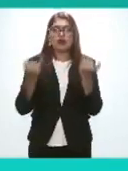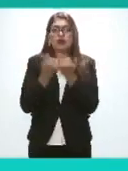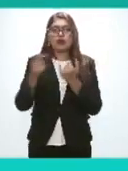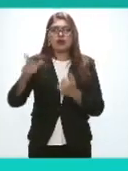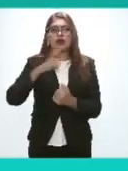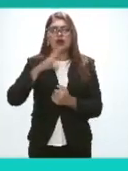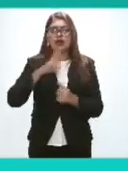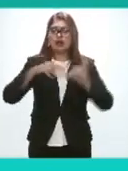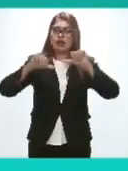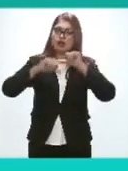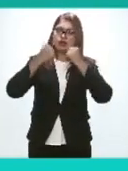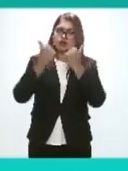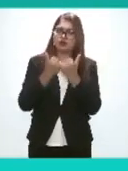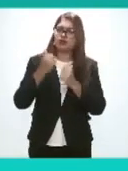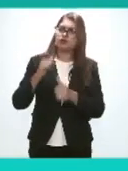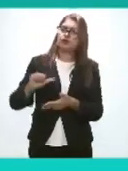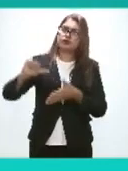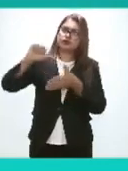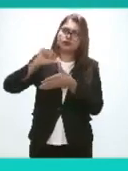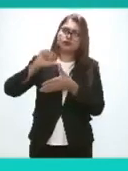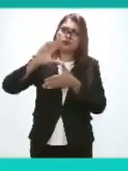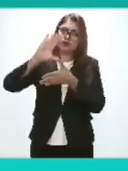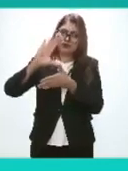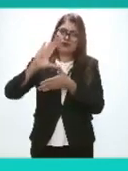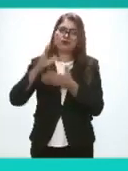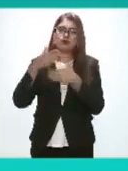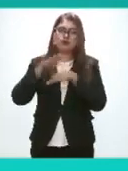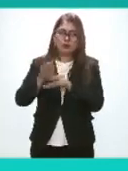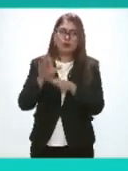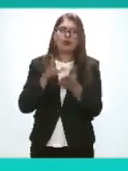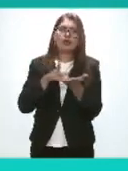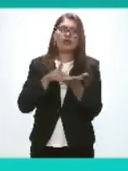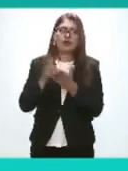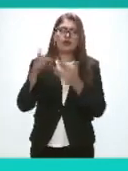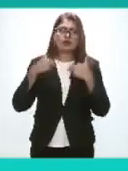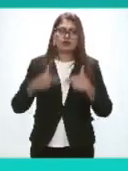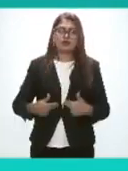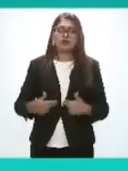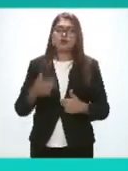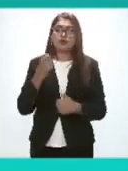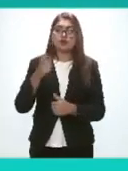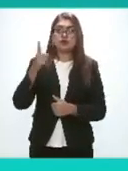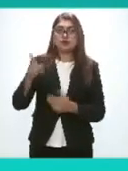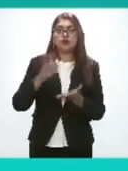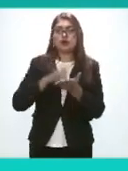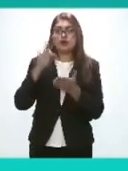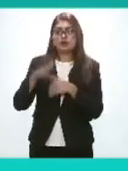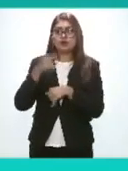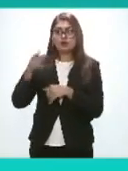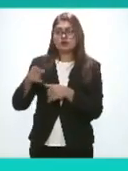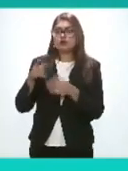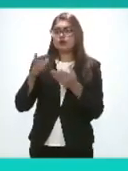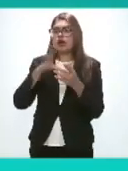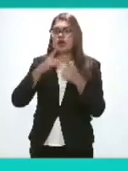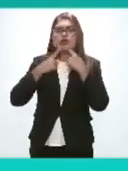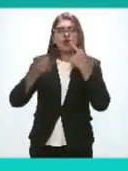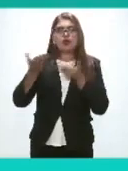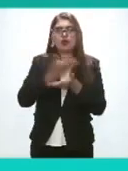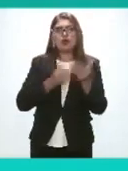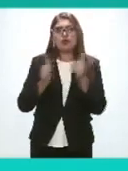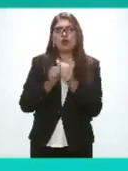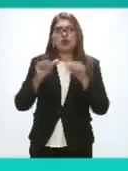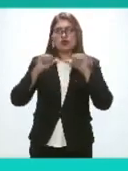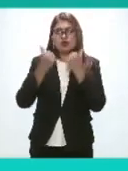asociación latinoamericana de archivos gracias jose por tu oportunidad a la comisionada román de dialogar con la asociación latinoamericana de archivos y este